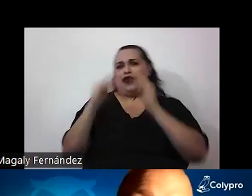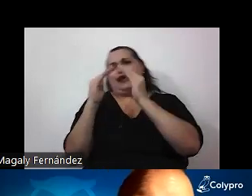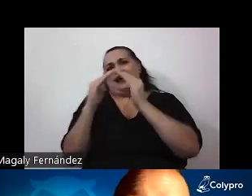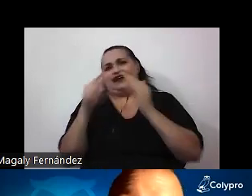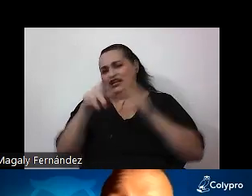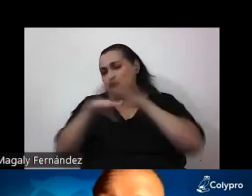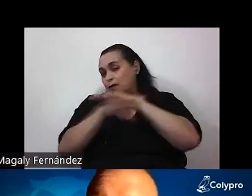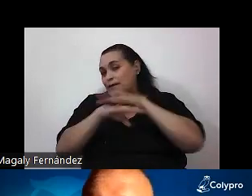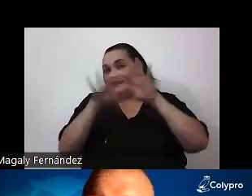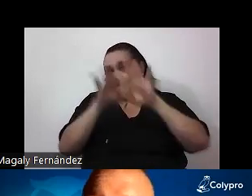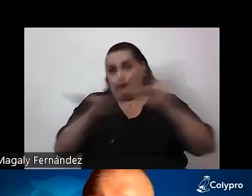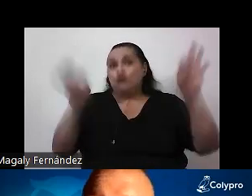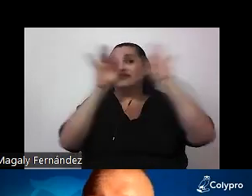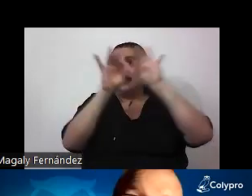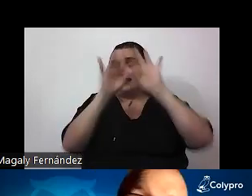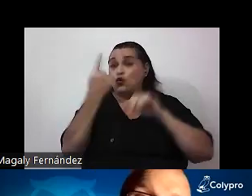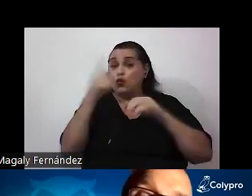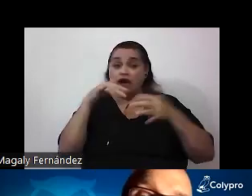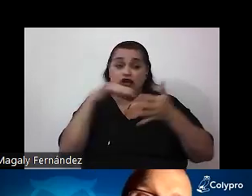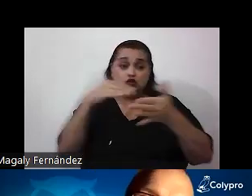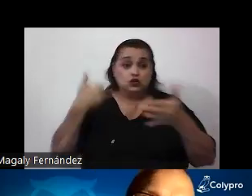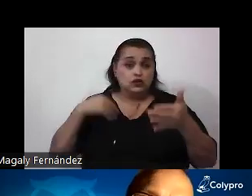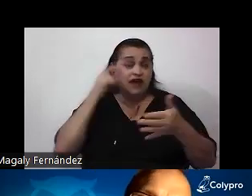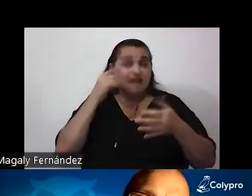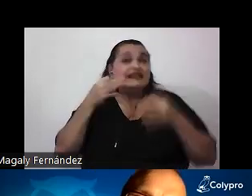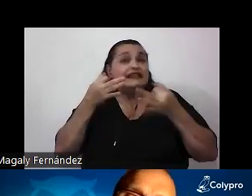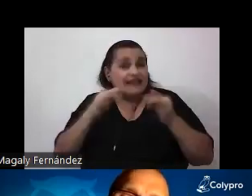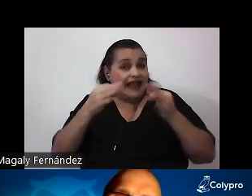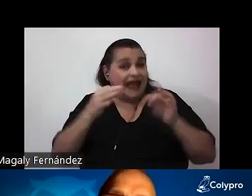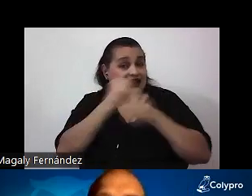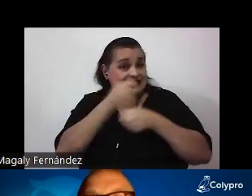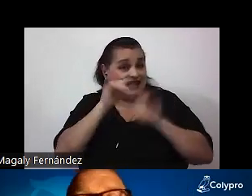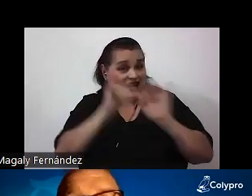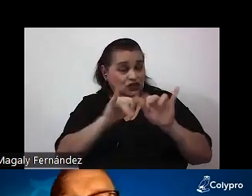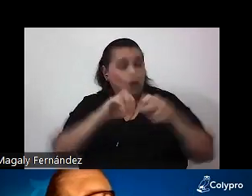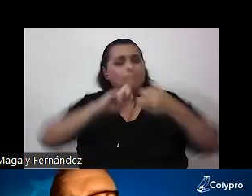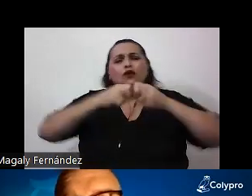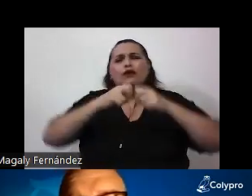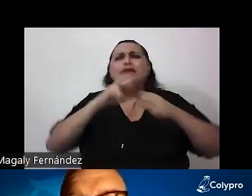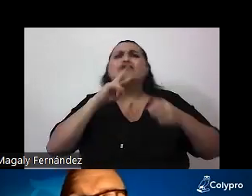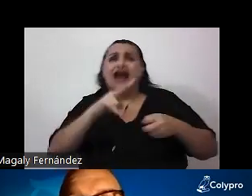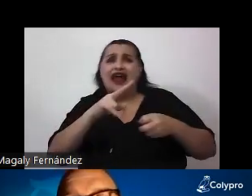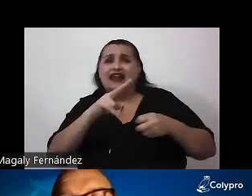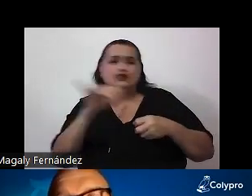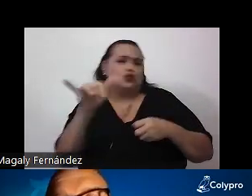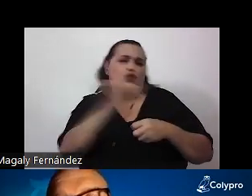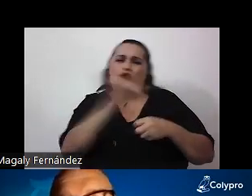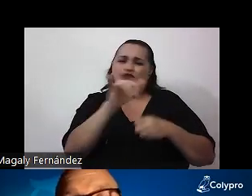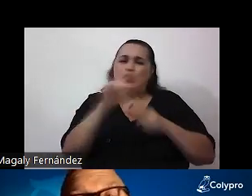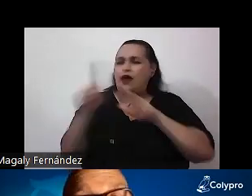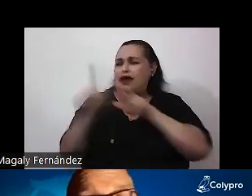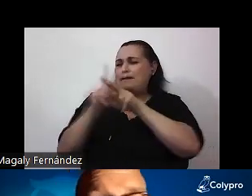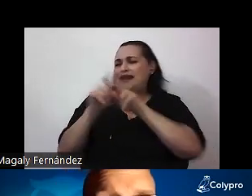Pero además, aunque un estudiante intentara hacer esto, los problemas reales no son como los problemas que aparecen en los libros de